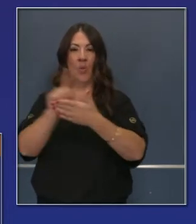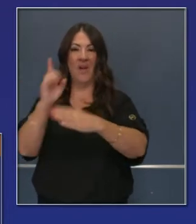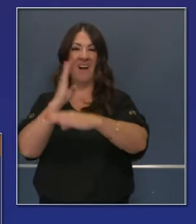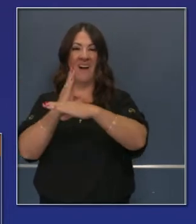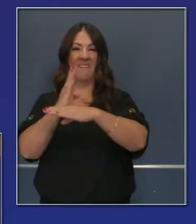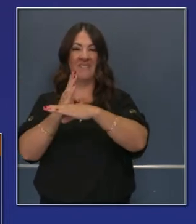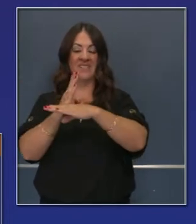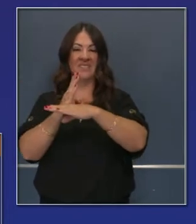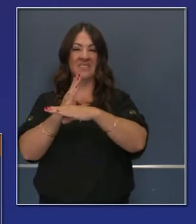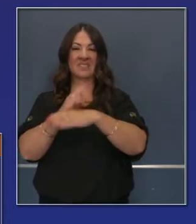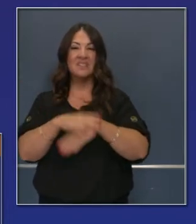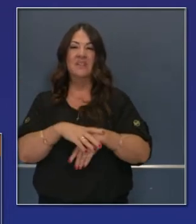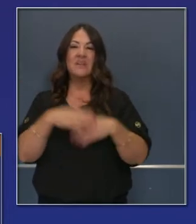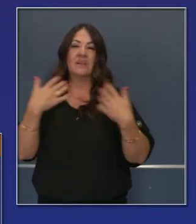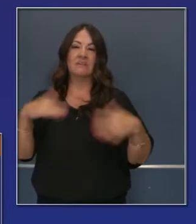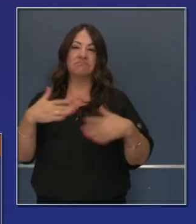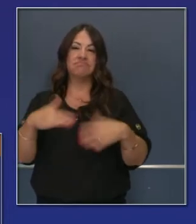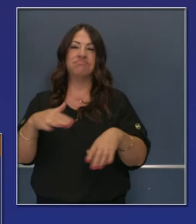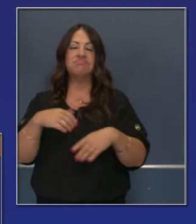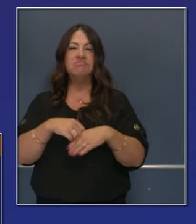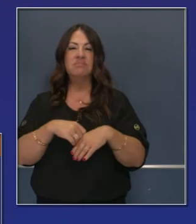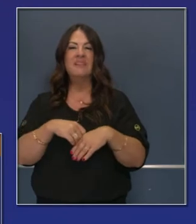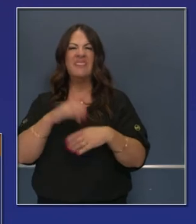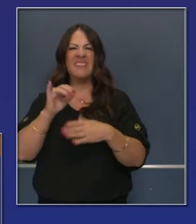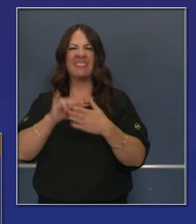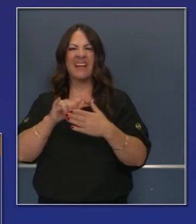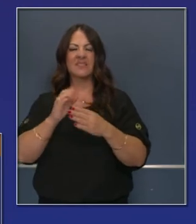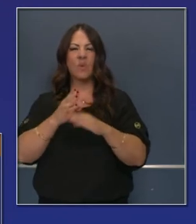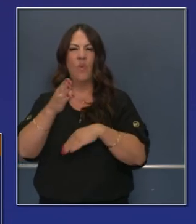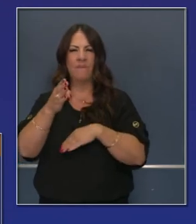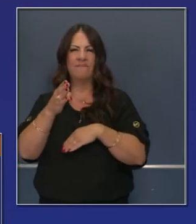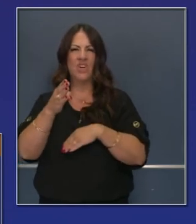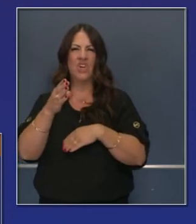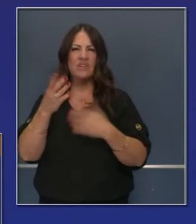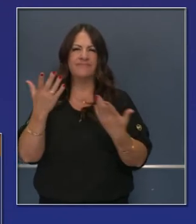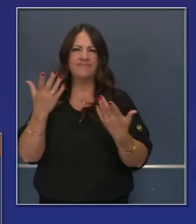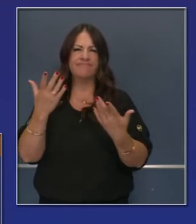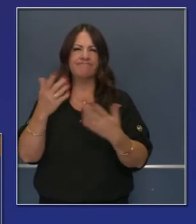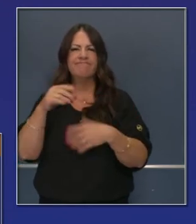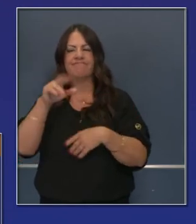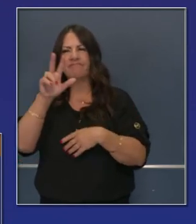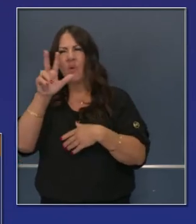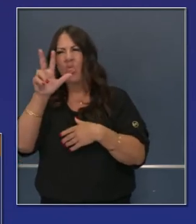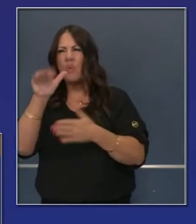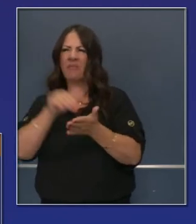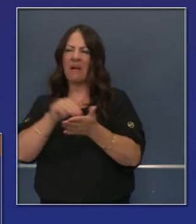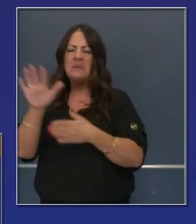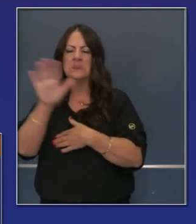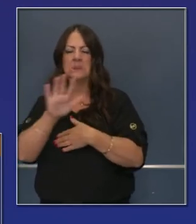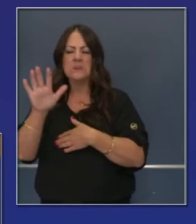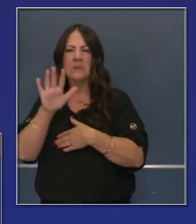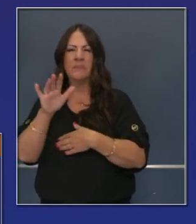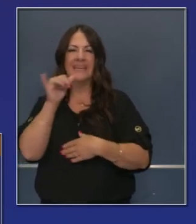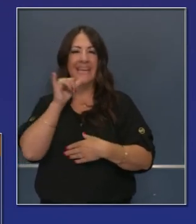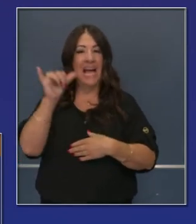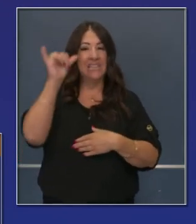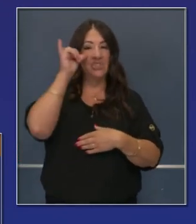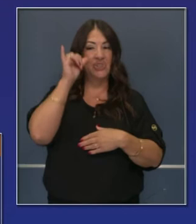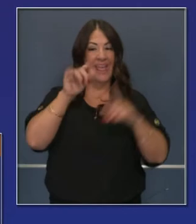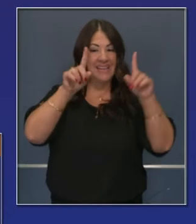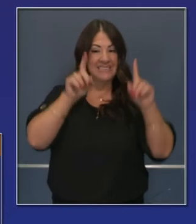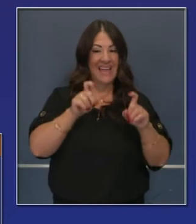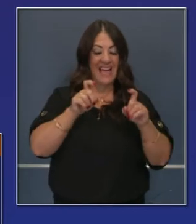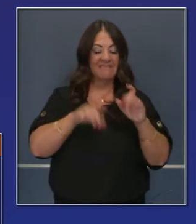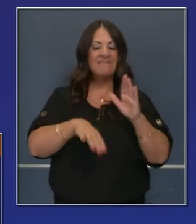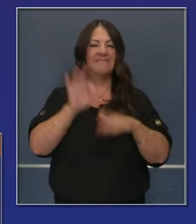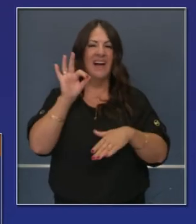casos aquí en California. El promedio de 7 días, 3,400, de 7 días, perdón, 2,966. Es alentador. Los números de